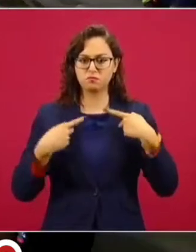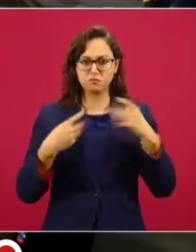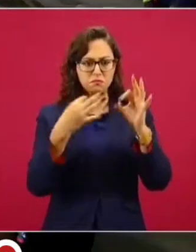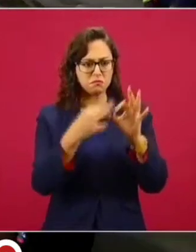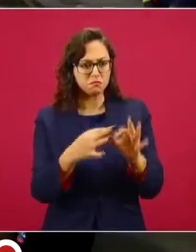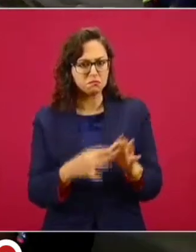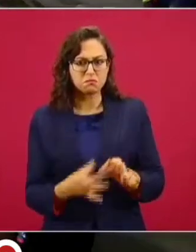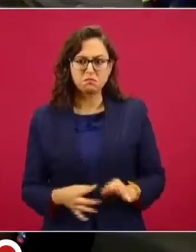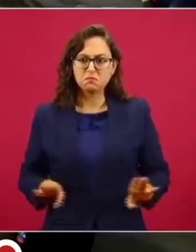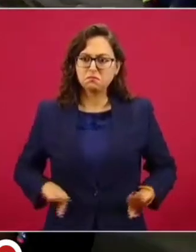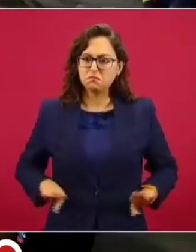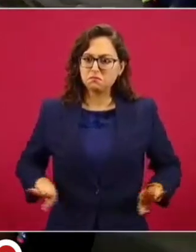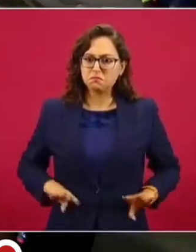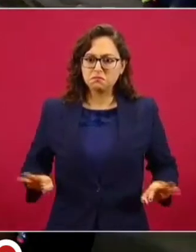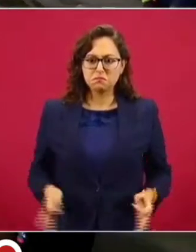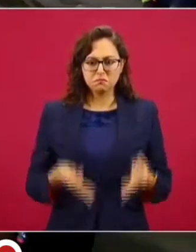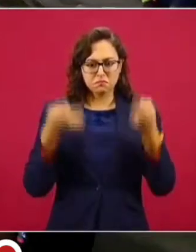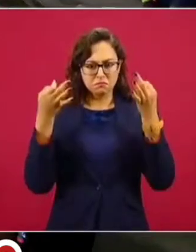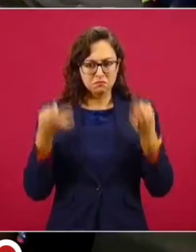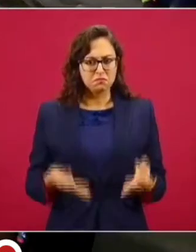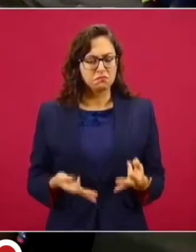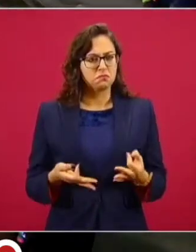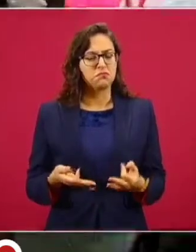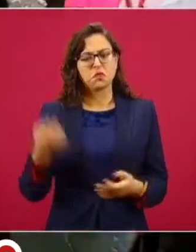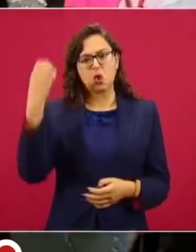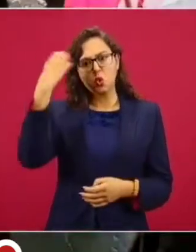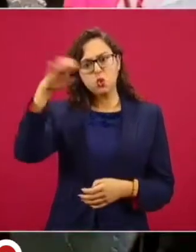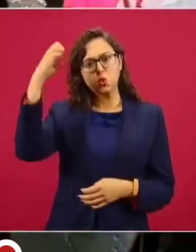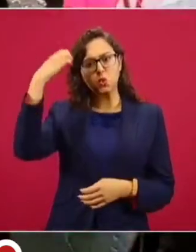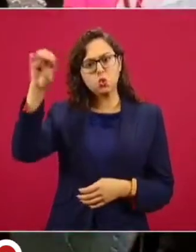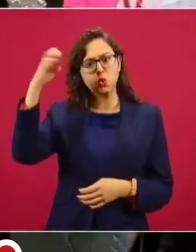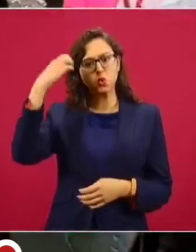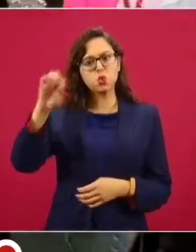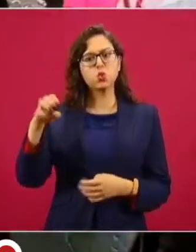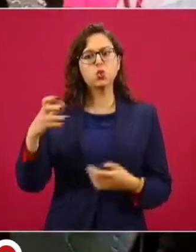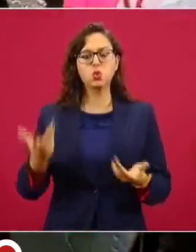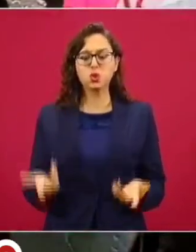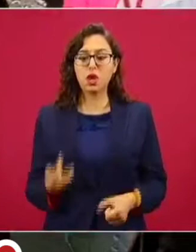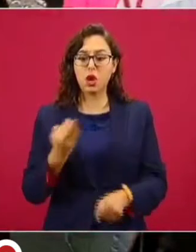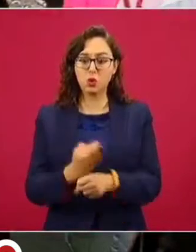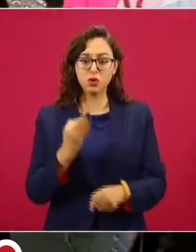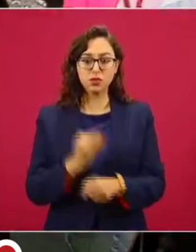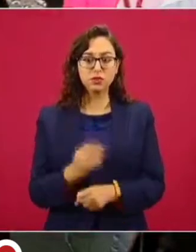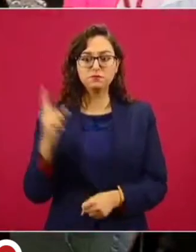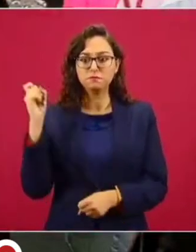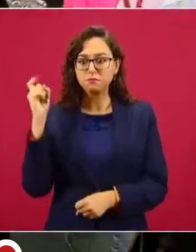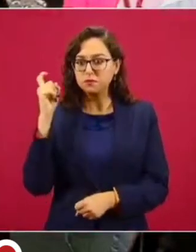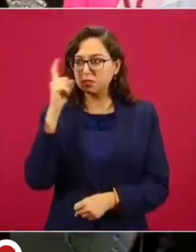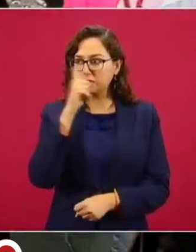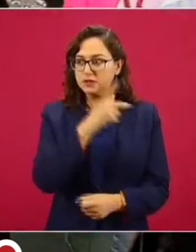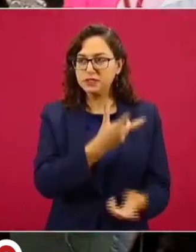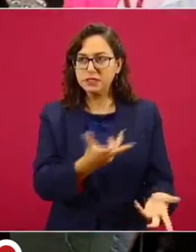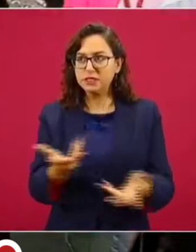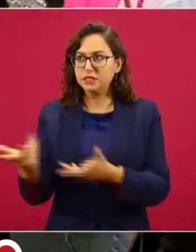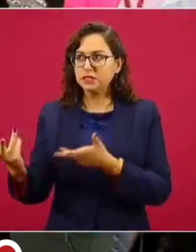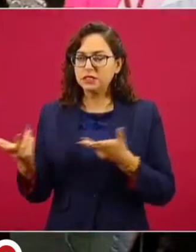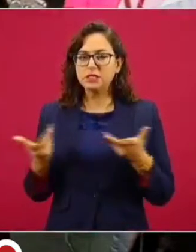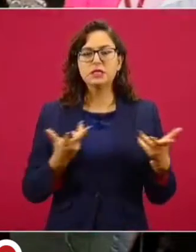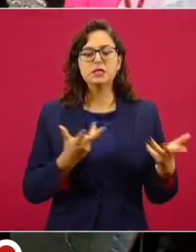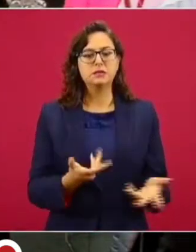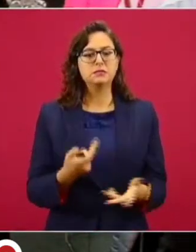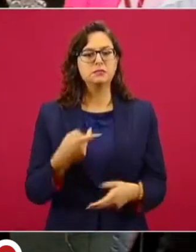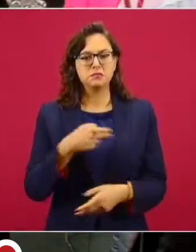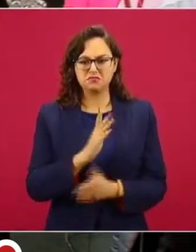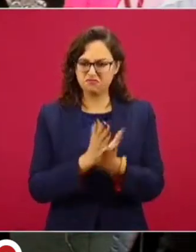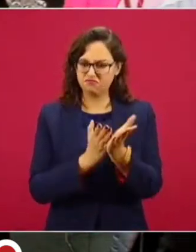su gobierno, toda vez que cuentan con una amplia experiencia y que en tiempos difíciles no tomaron caminos equivocados. Ellos están